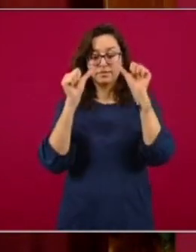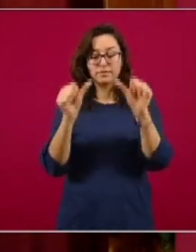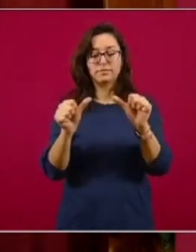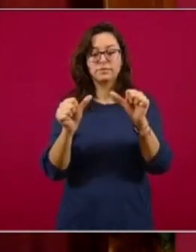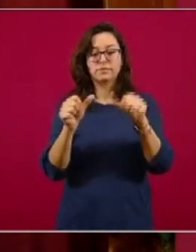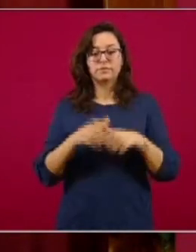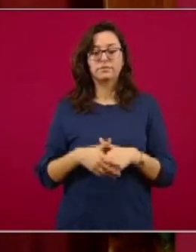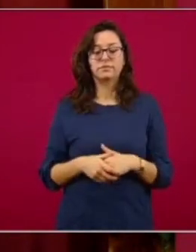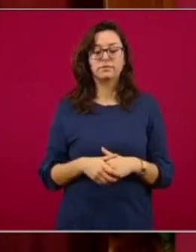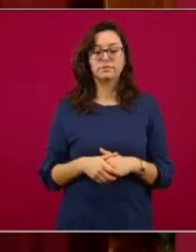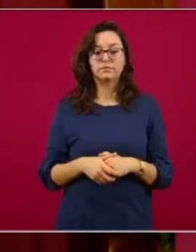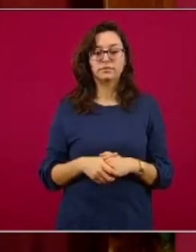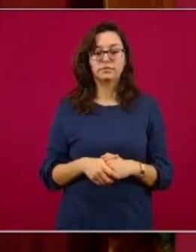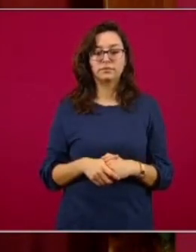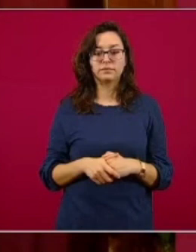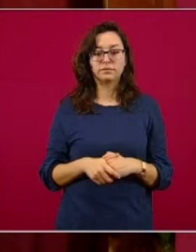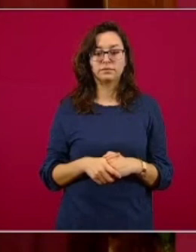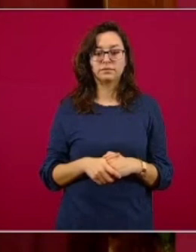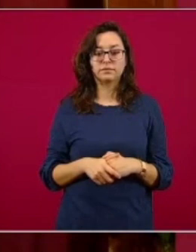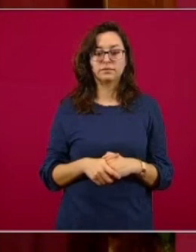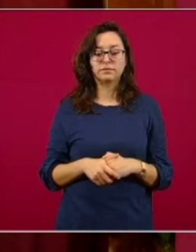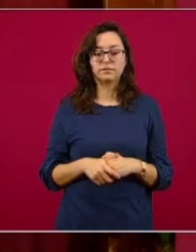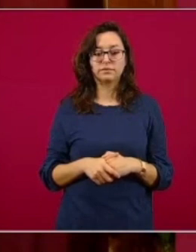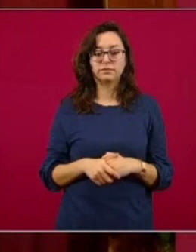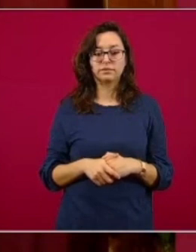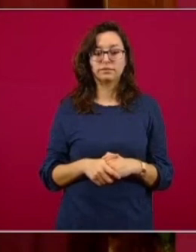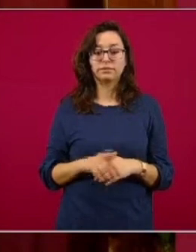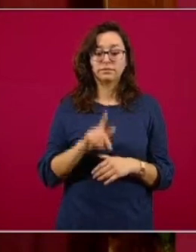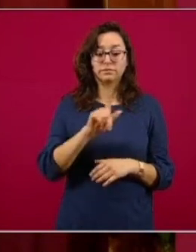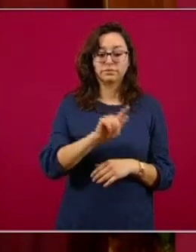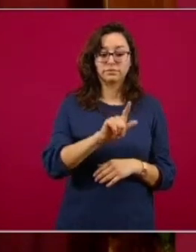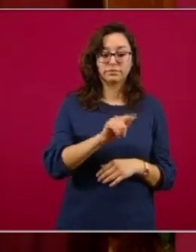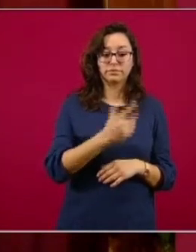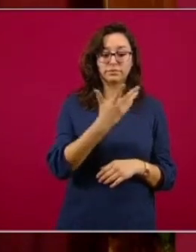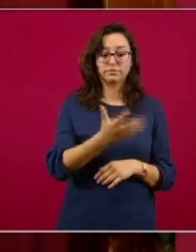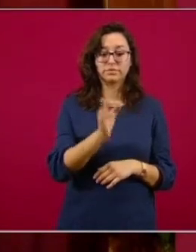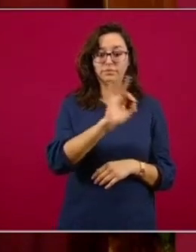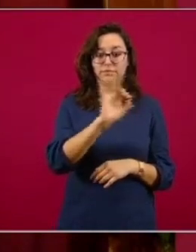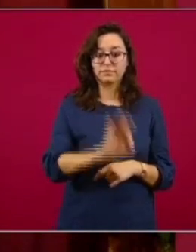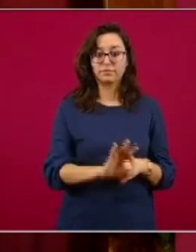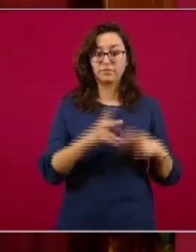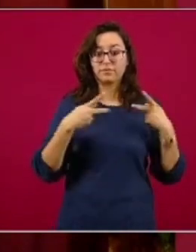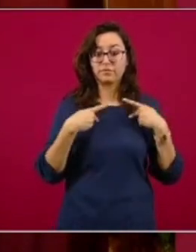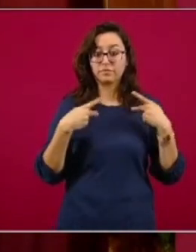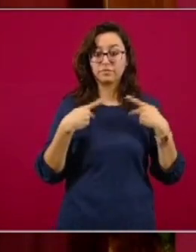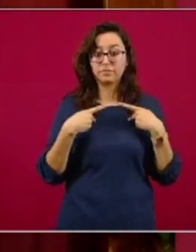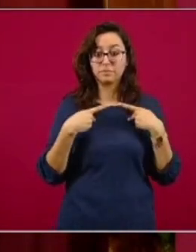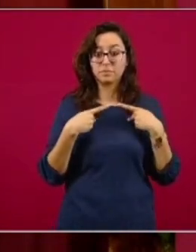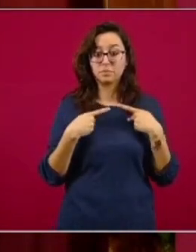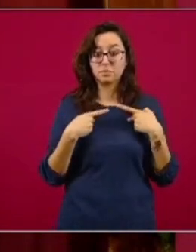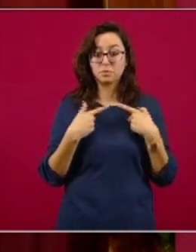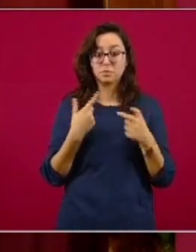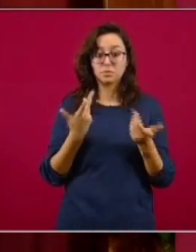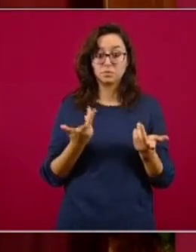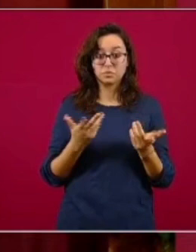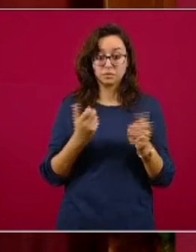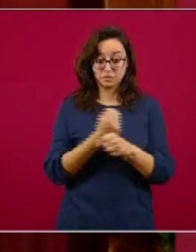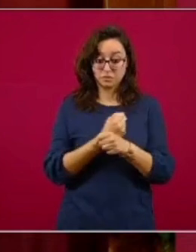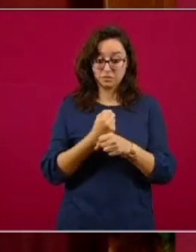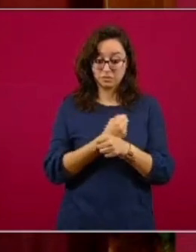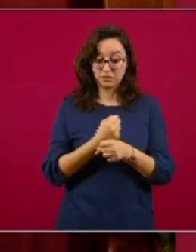El 75% de las y los mexicanos no tenemos inmunidad contra COVID.